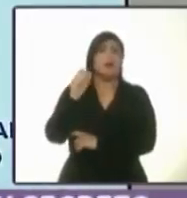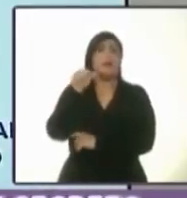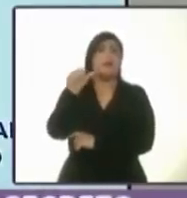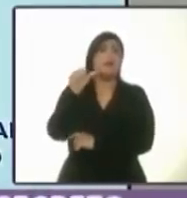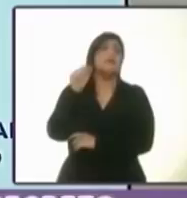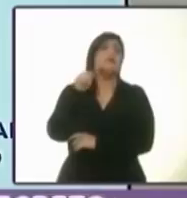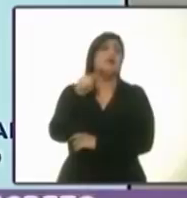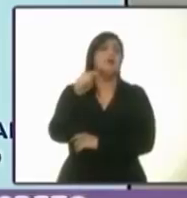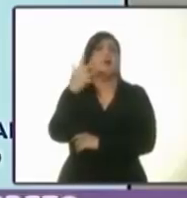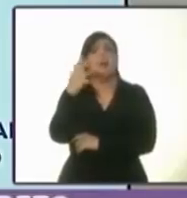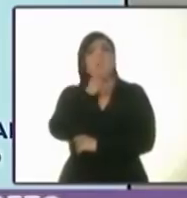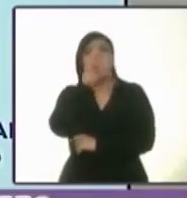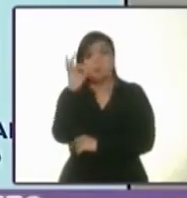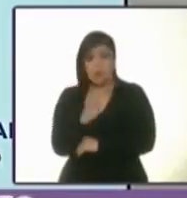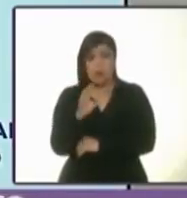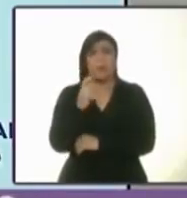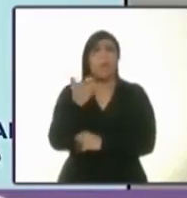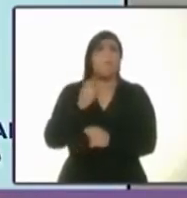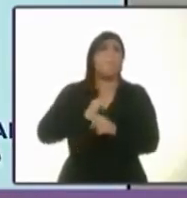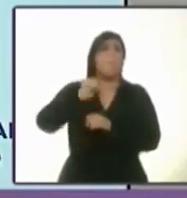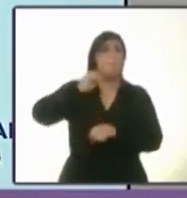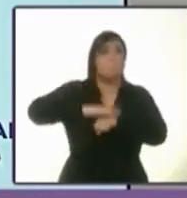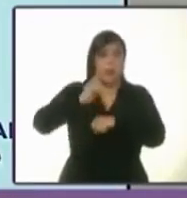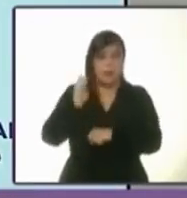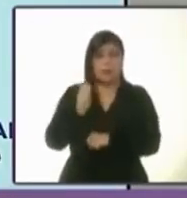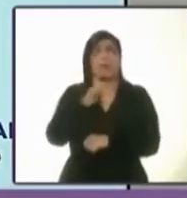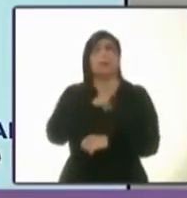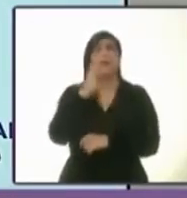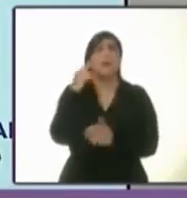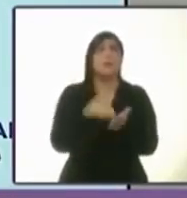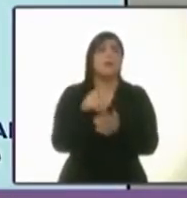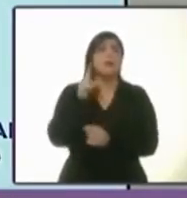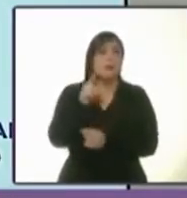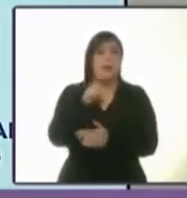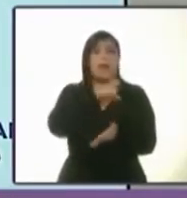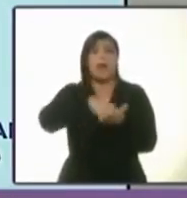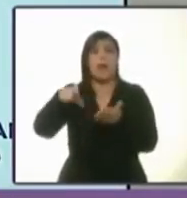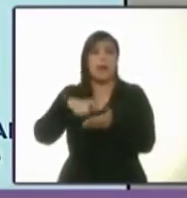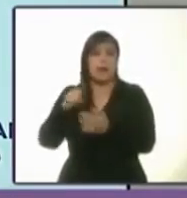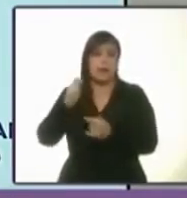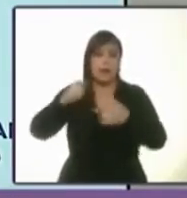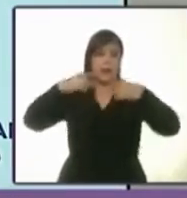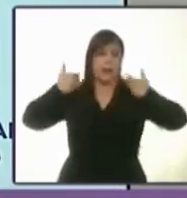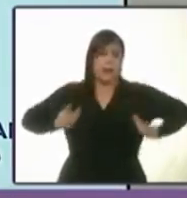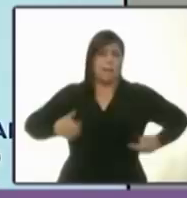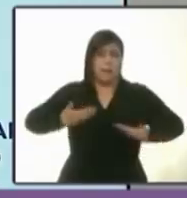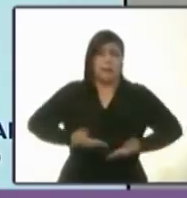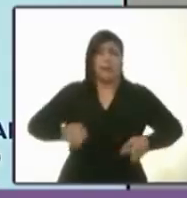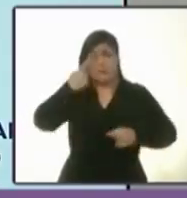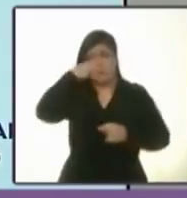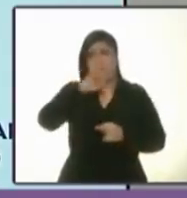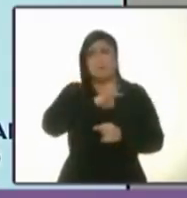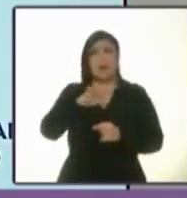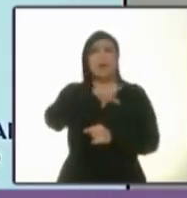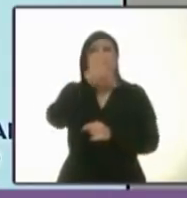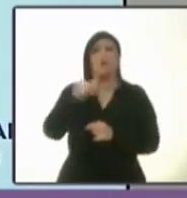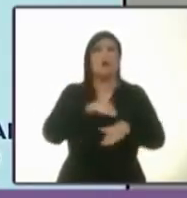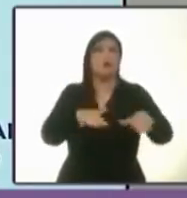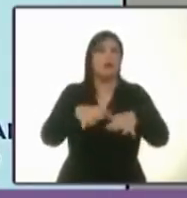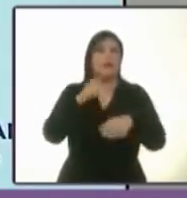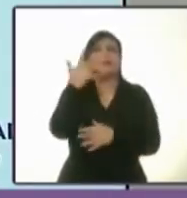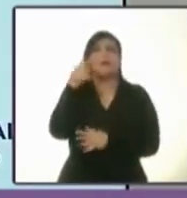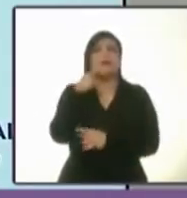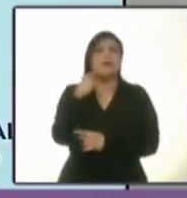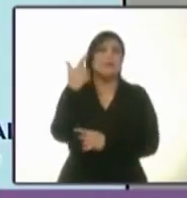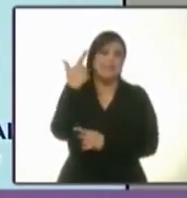.5 por ciento de sobreprecio. 2017, compra de mil chalecos después del sismo del 19 de septiembre, 5